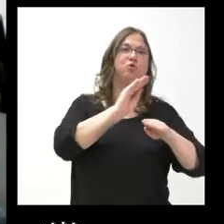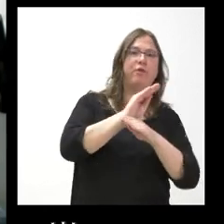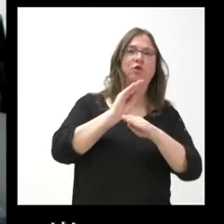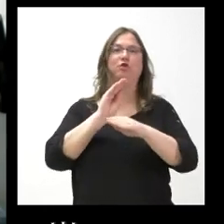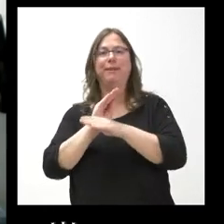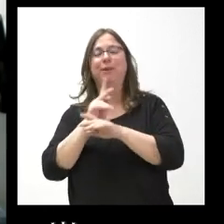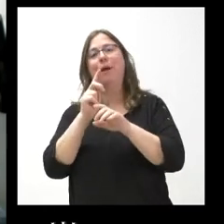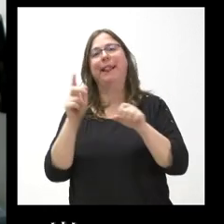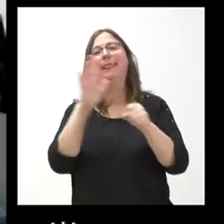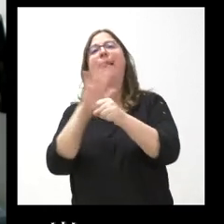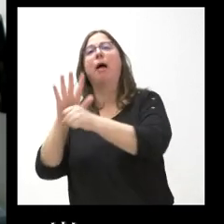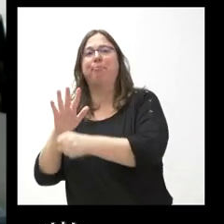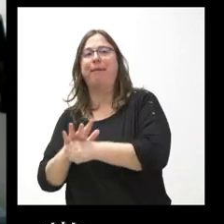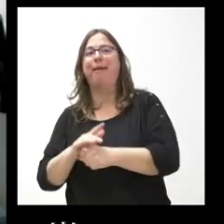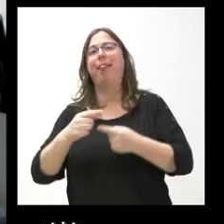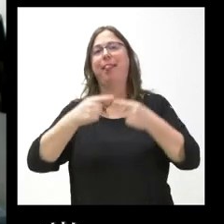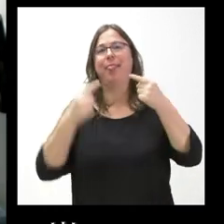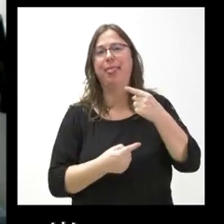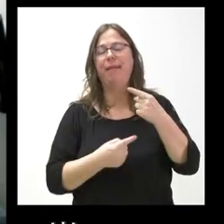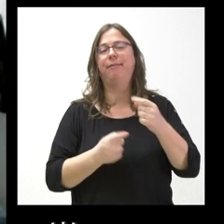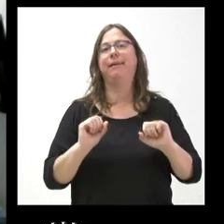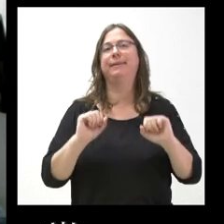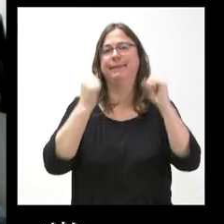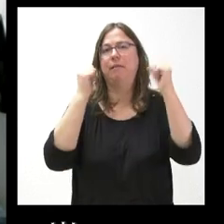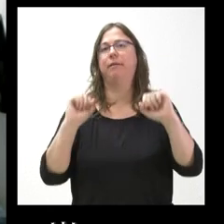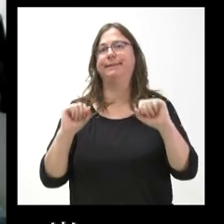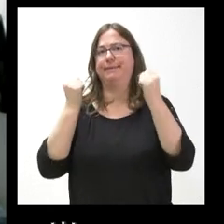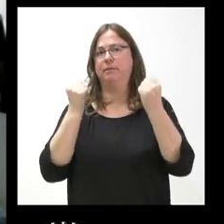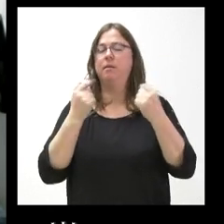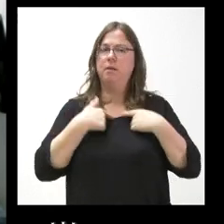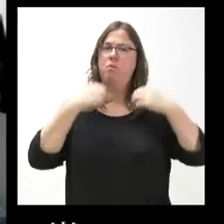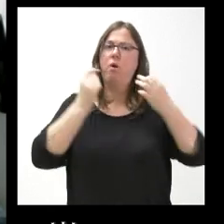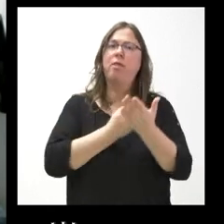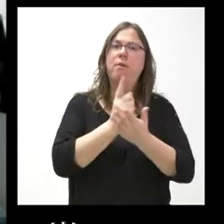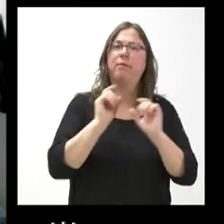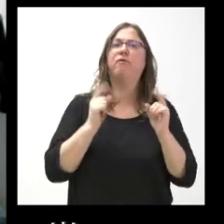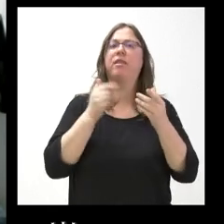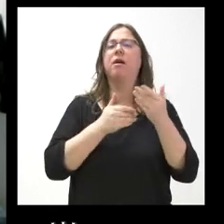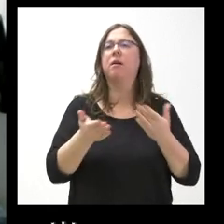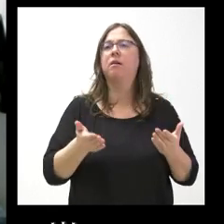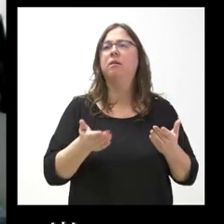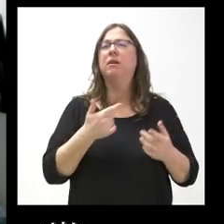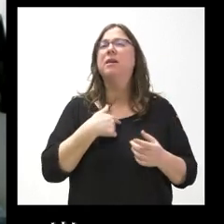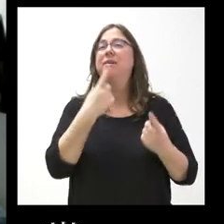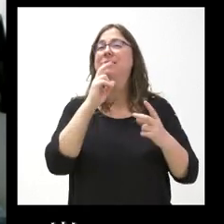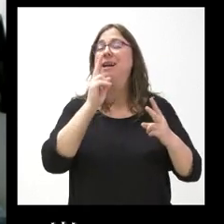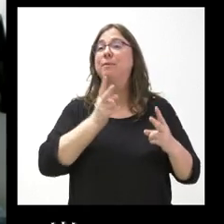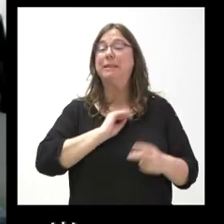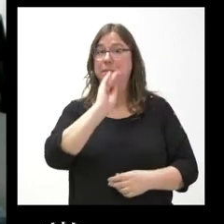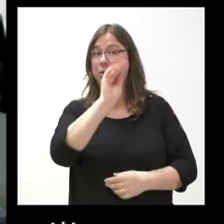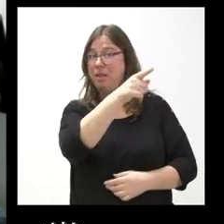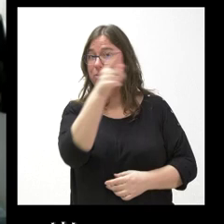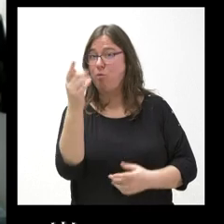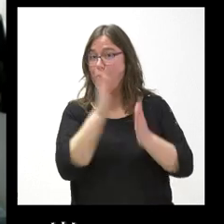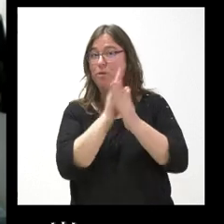tapar un poquito agujeros, déficits y demás y empezar a resolver el problema? Creo que no ha contestado. Le han preguntado por